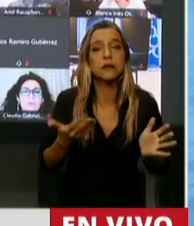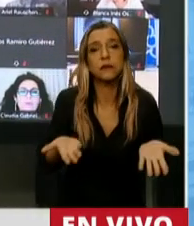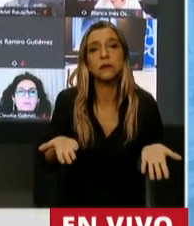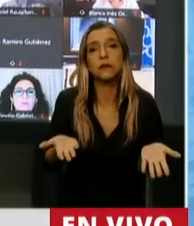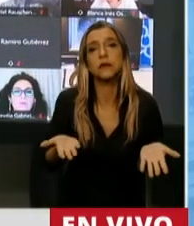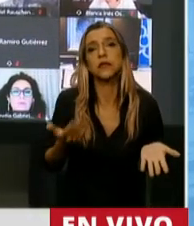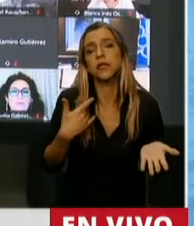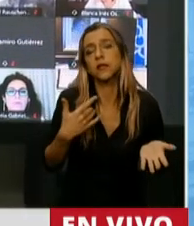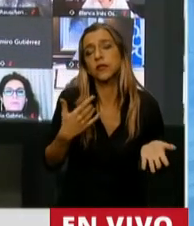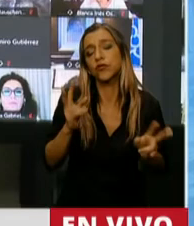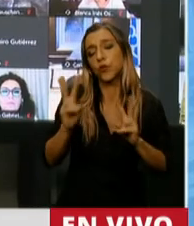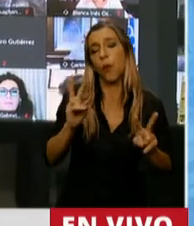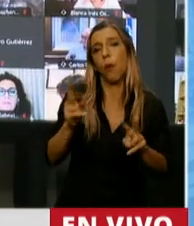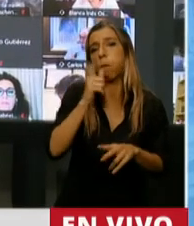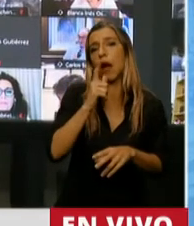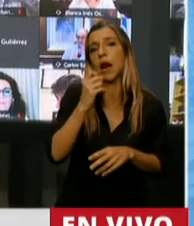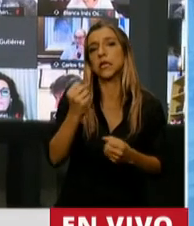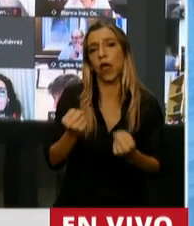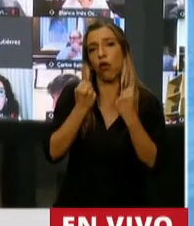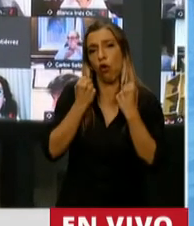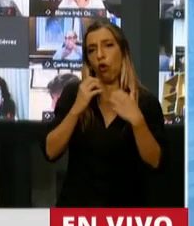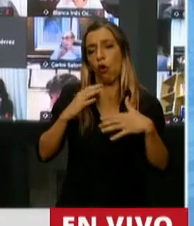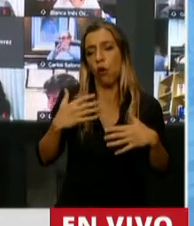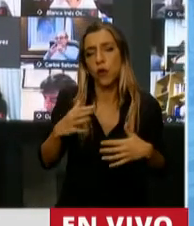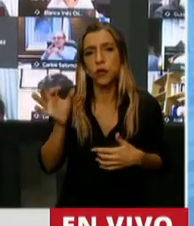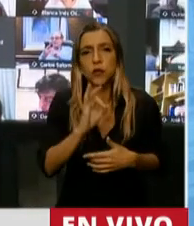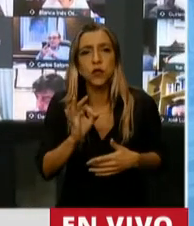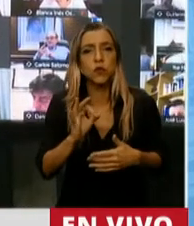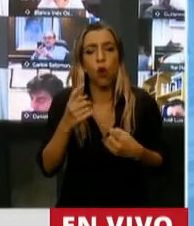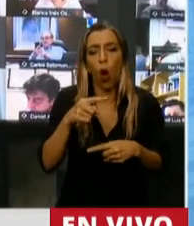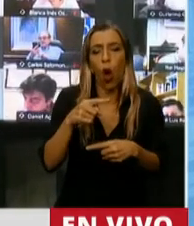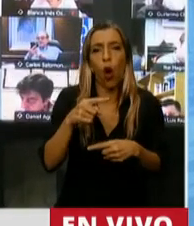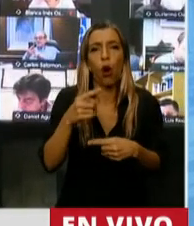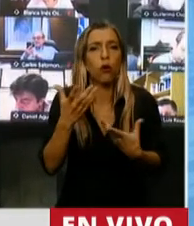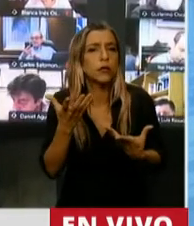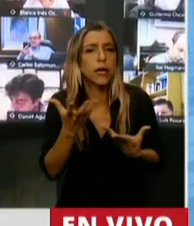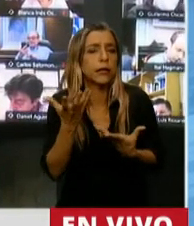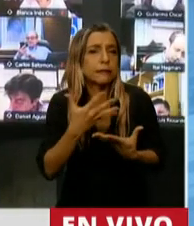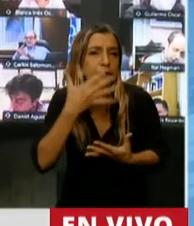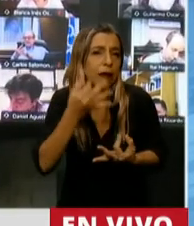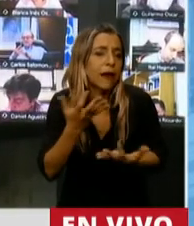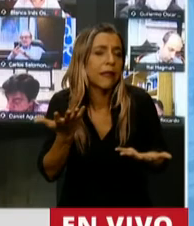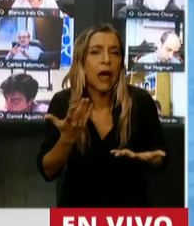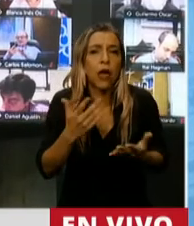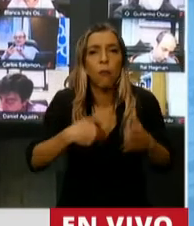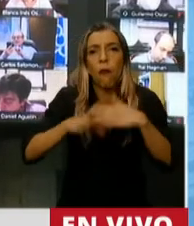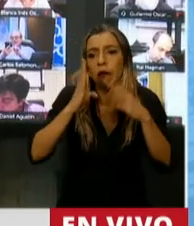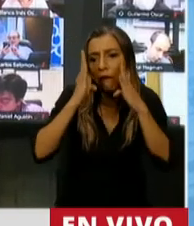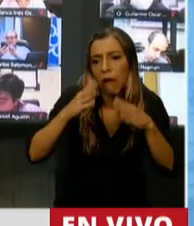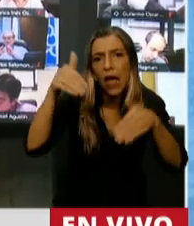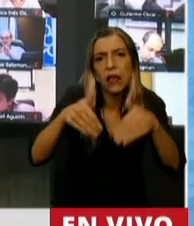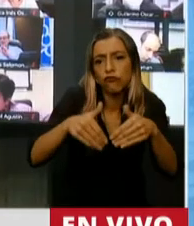basado en el egoísmo o en lo intrínseco o en lo meramente electoral y eso nos transforma en